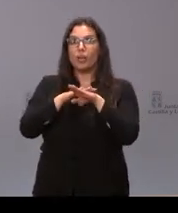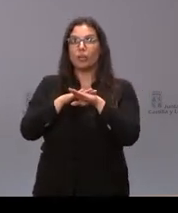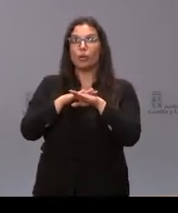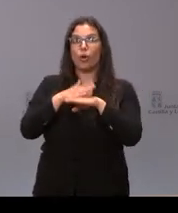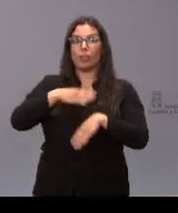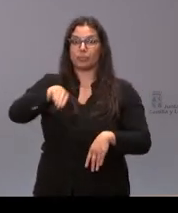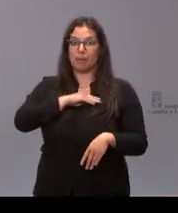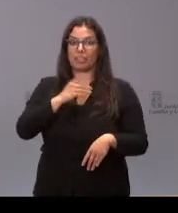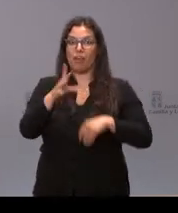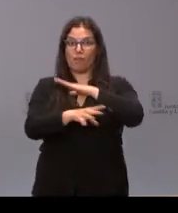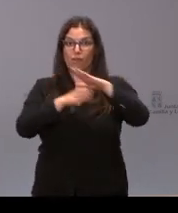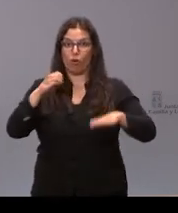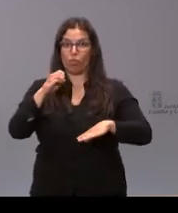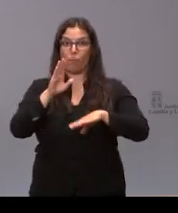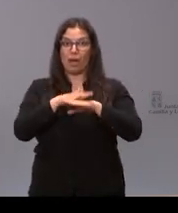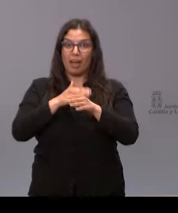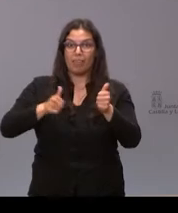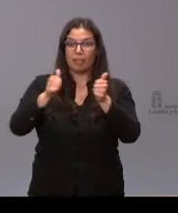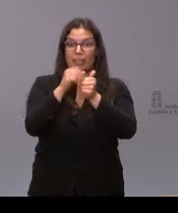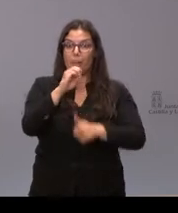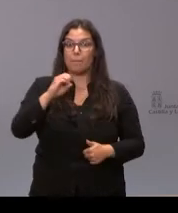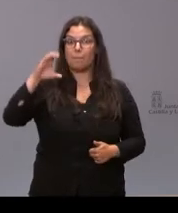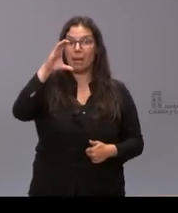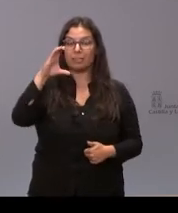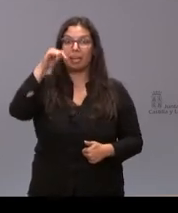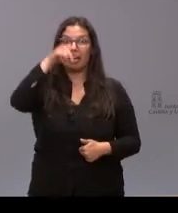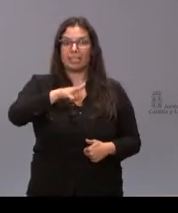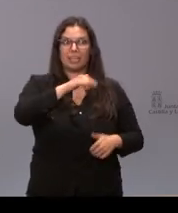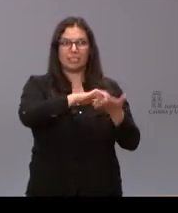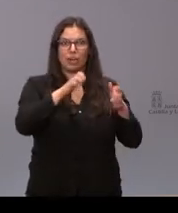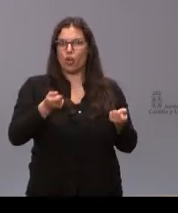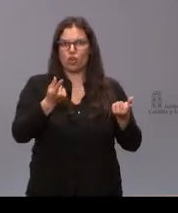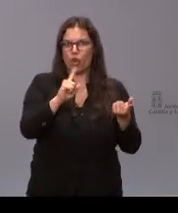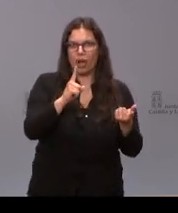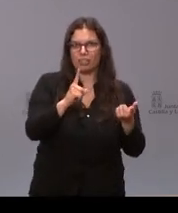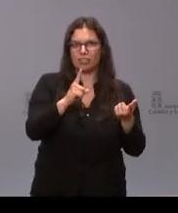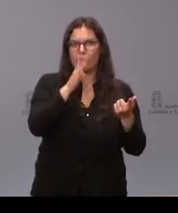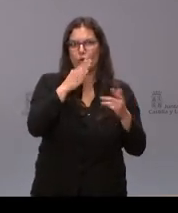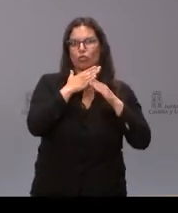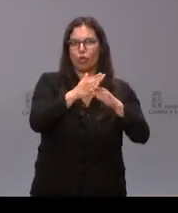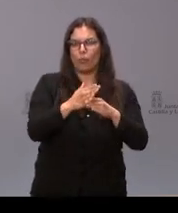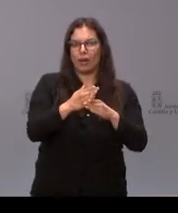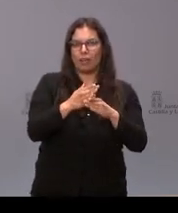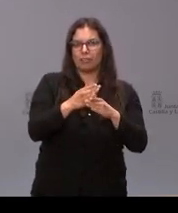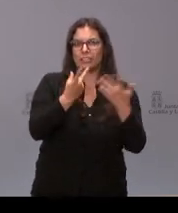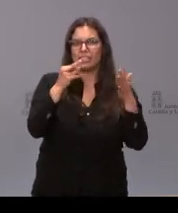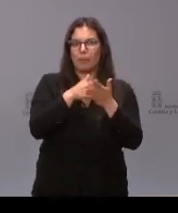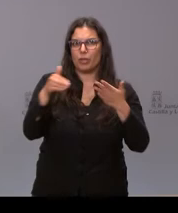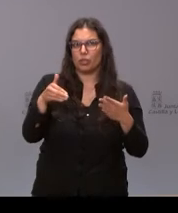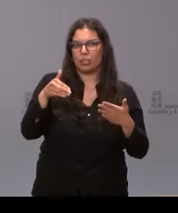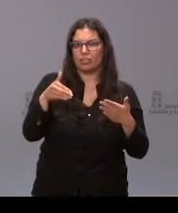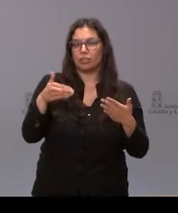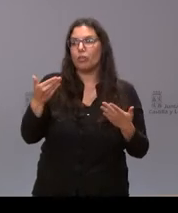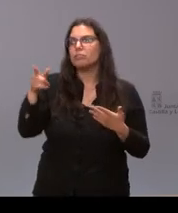fondos para este concepto y el superávit en Castilla y León es de 60 millones en 2022 no sé qué tiene que decir al